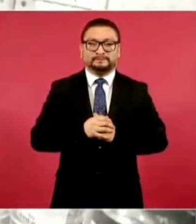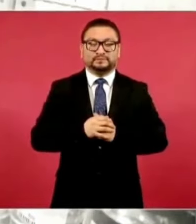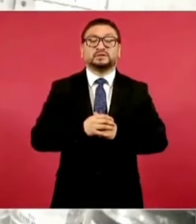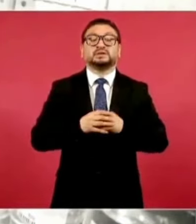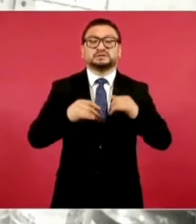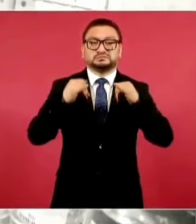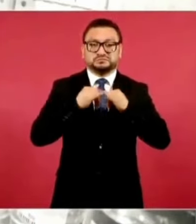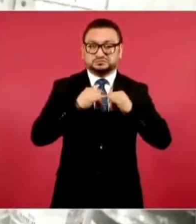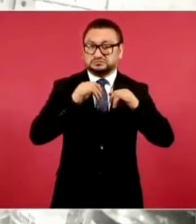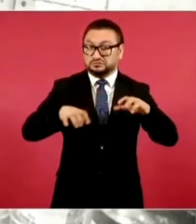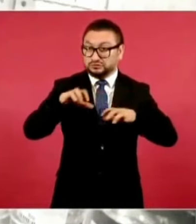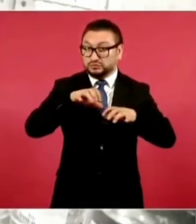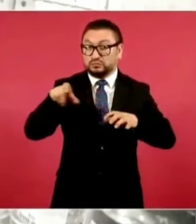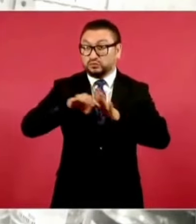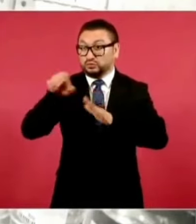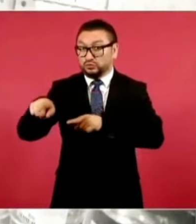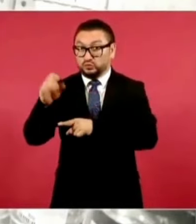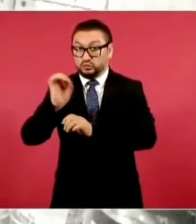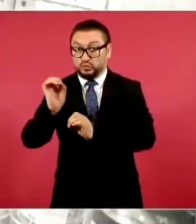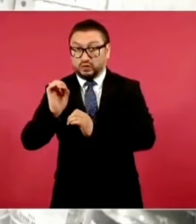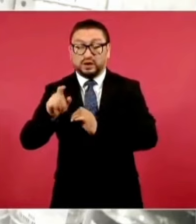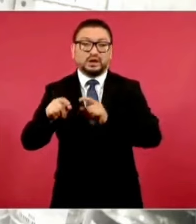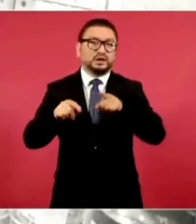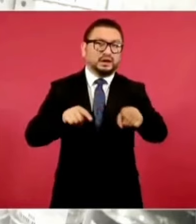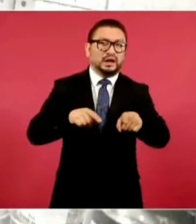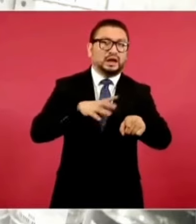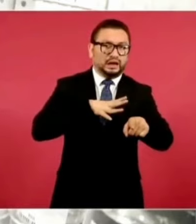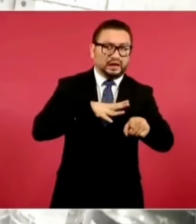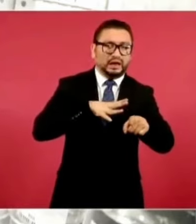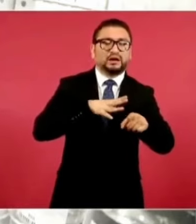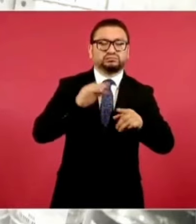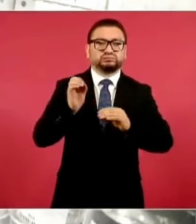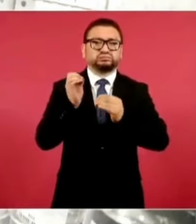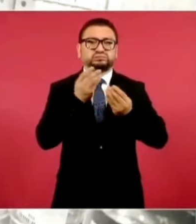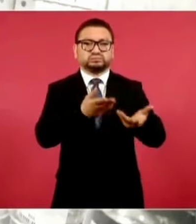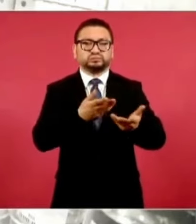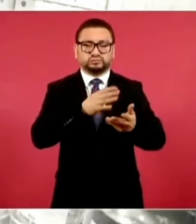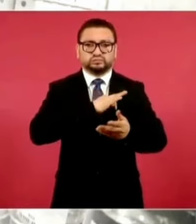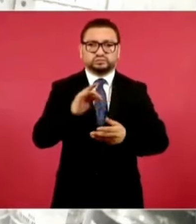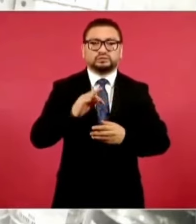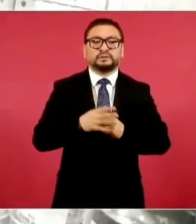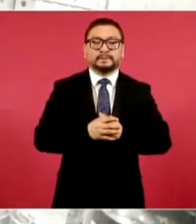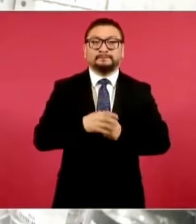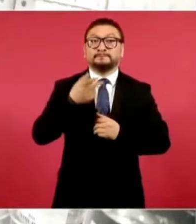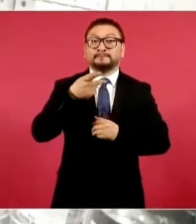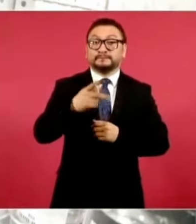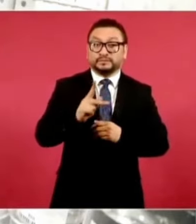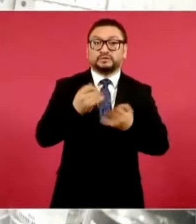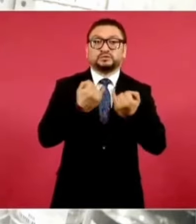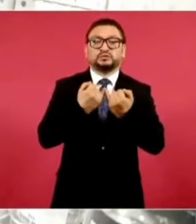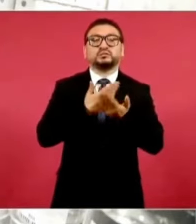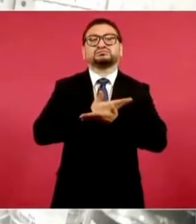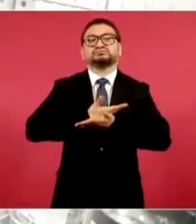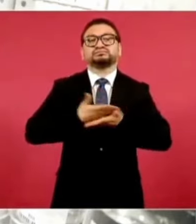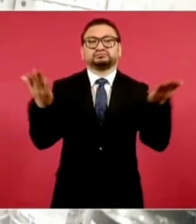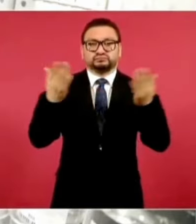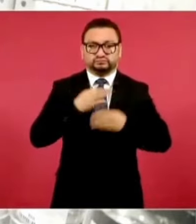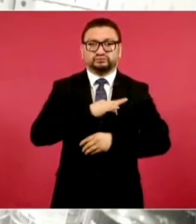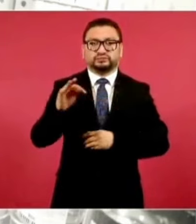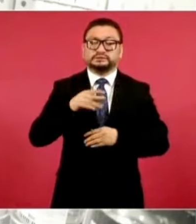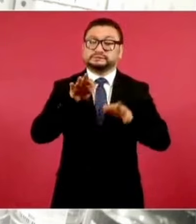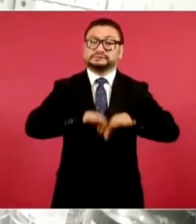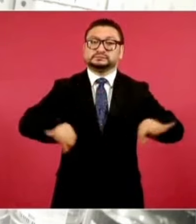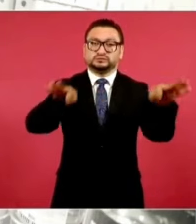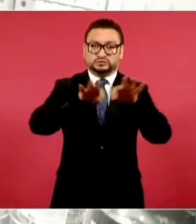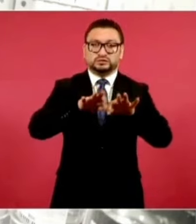instituciones cuando una no tiene para poderla entregar en otra institución, pero también distribuye. Y esto es muy importante,